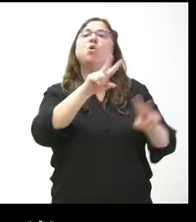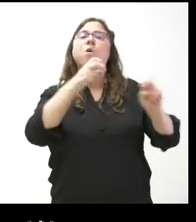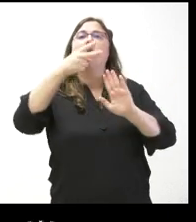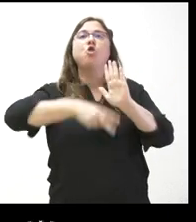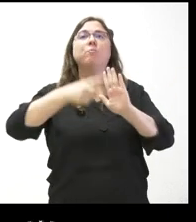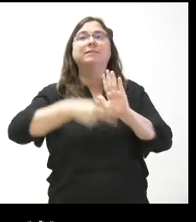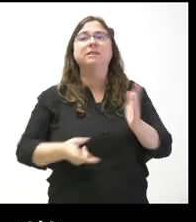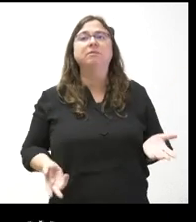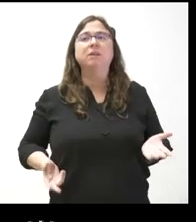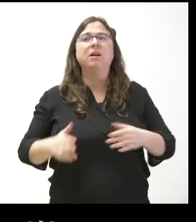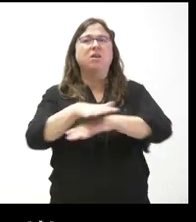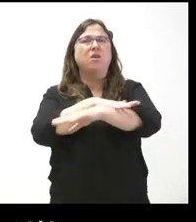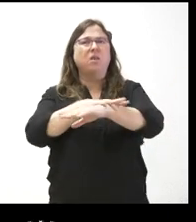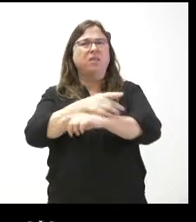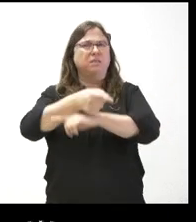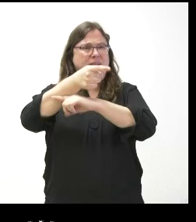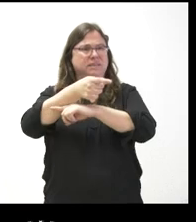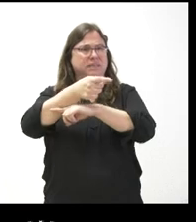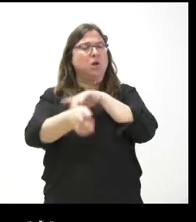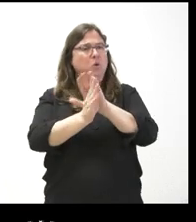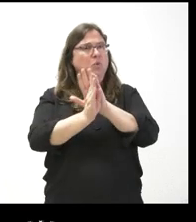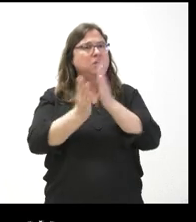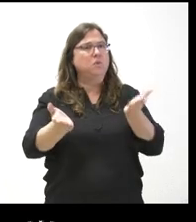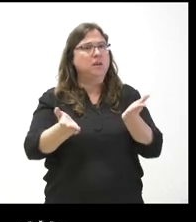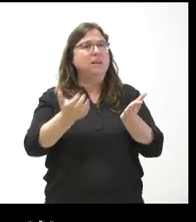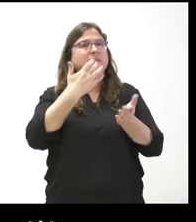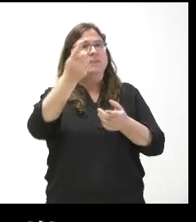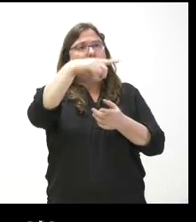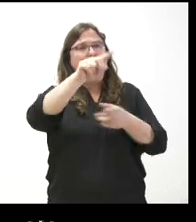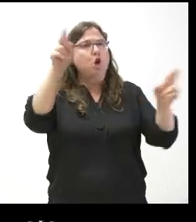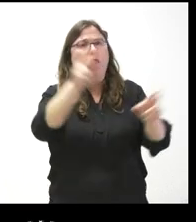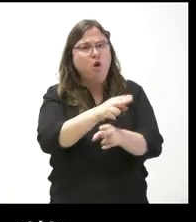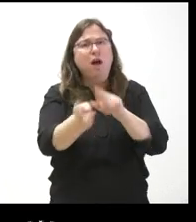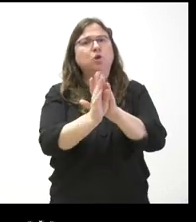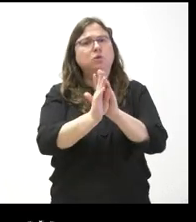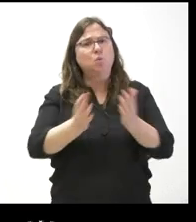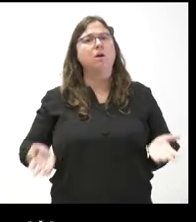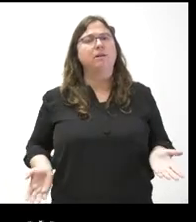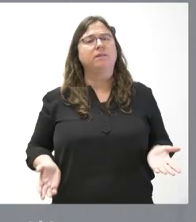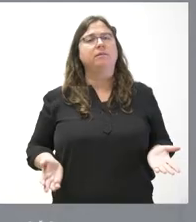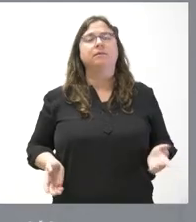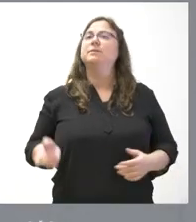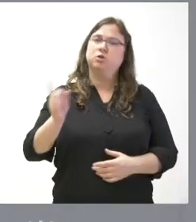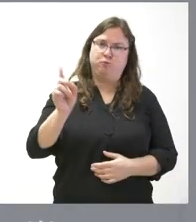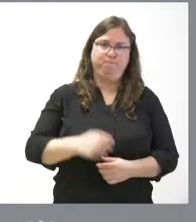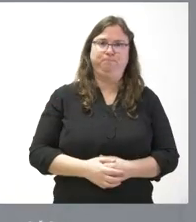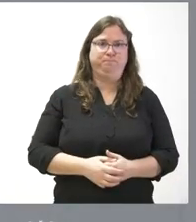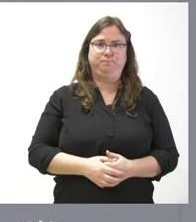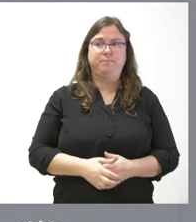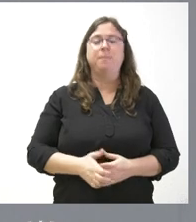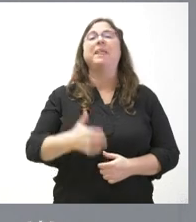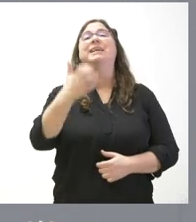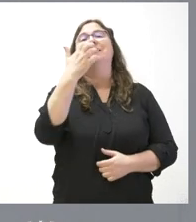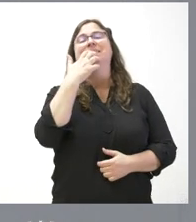Entonces, la orden ministerial va a seguir en marcha en tanto que ustedes no lo hagan, no deroguen la No, porque si hay una